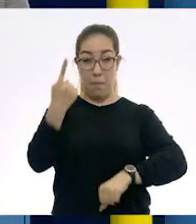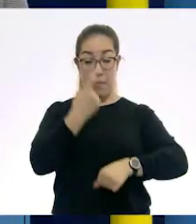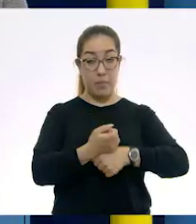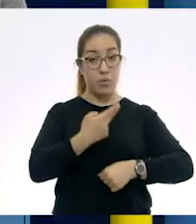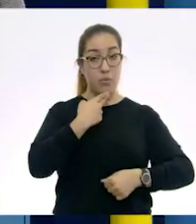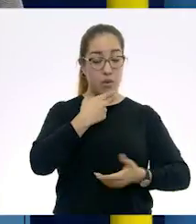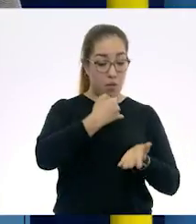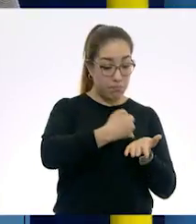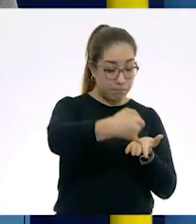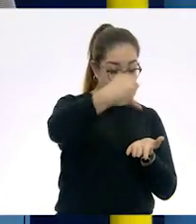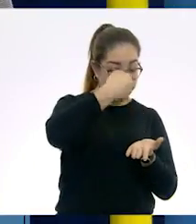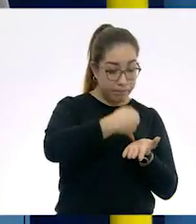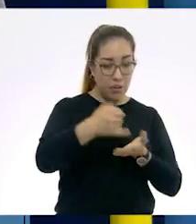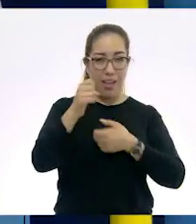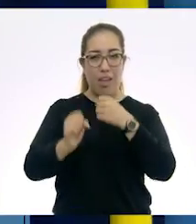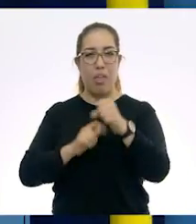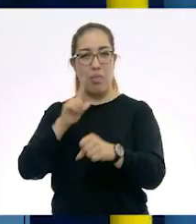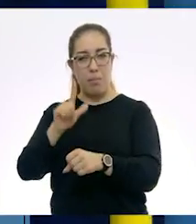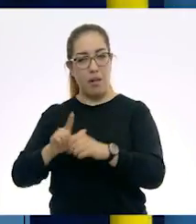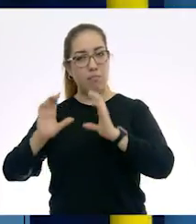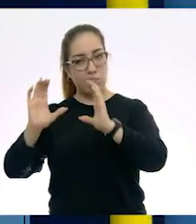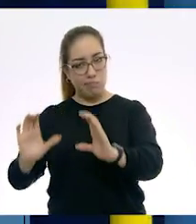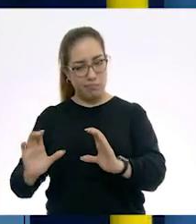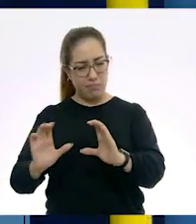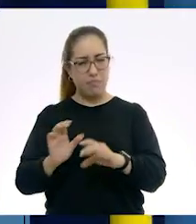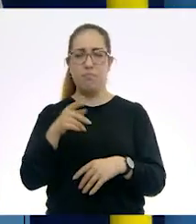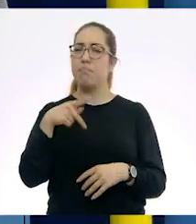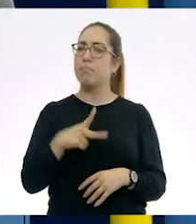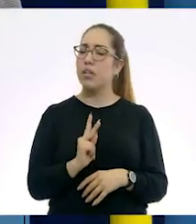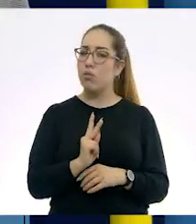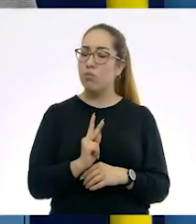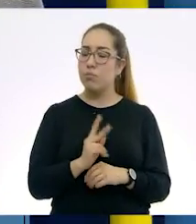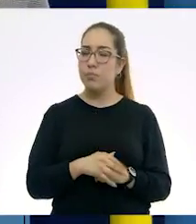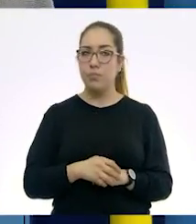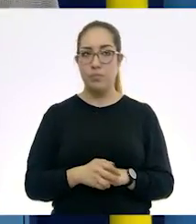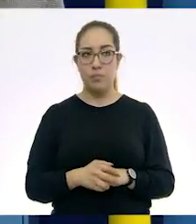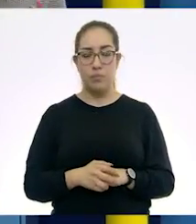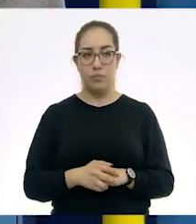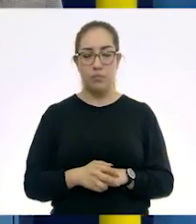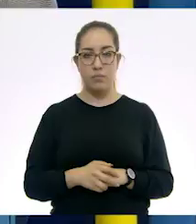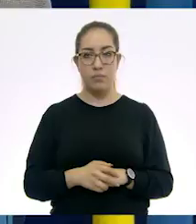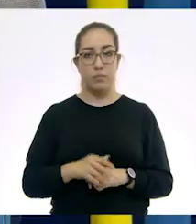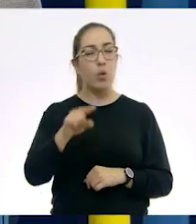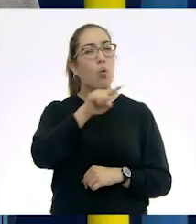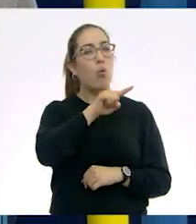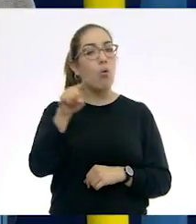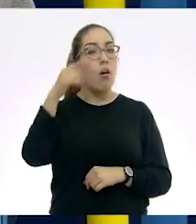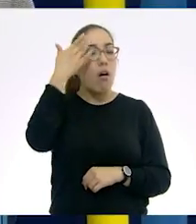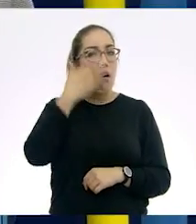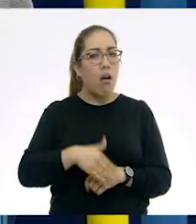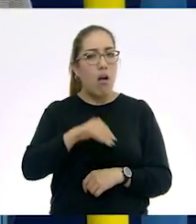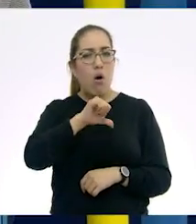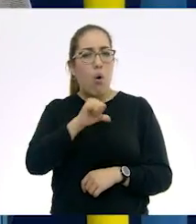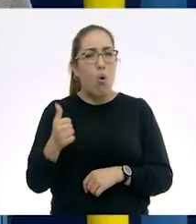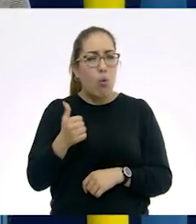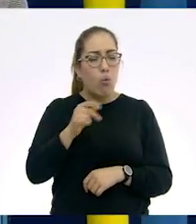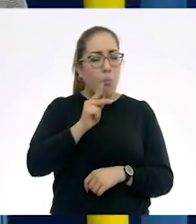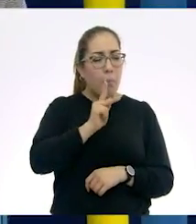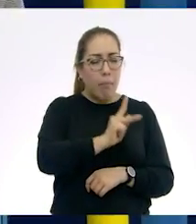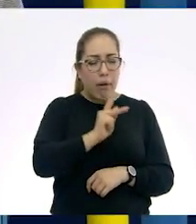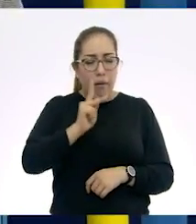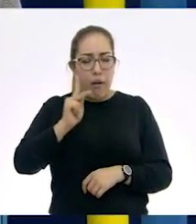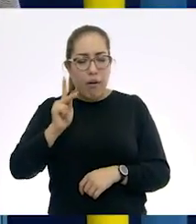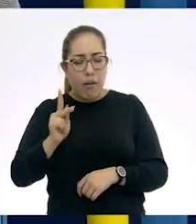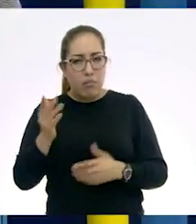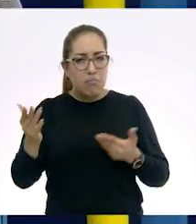y de la ganadería. Pero, ¿ustedes han pensado en qué otras cosas se parecen o qué otras